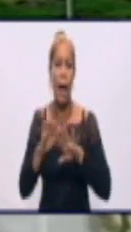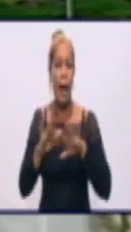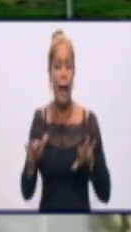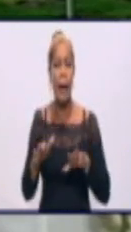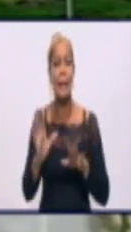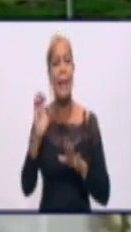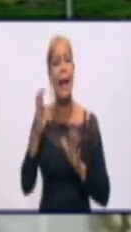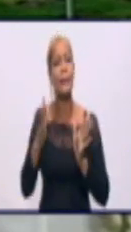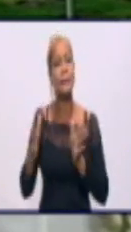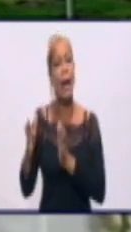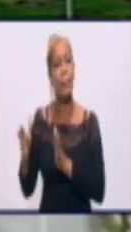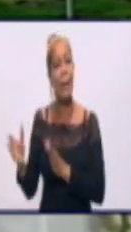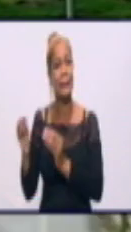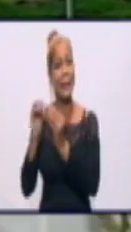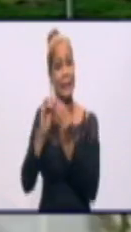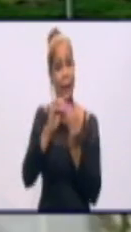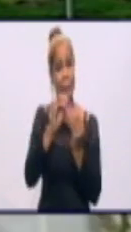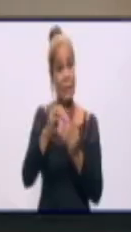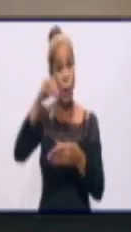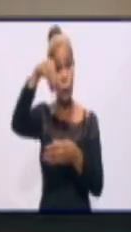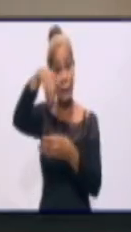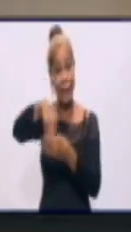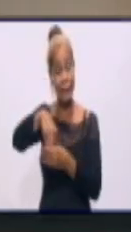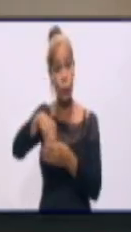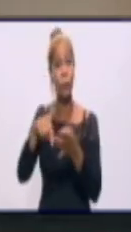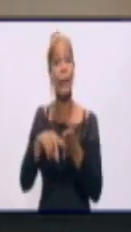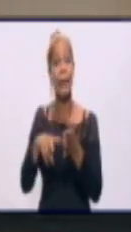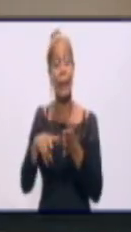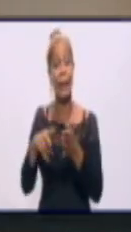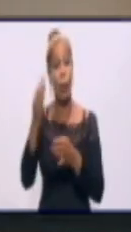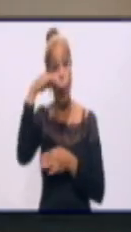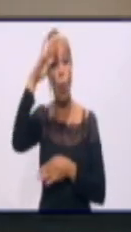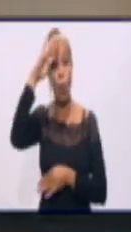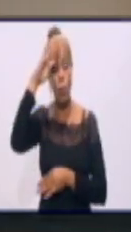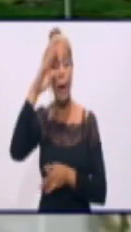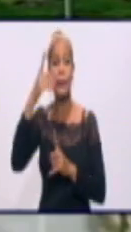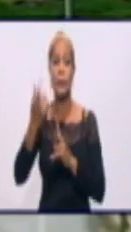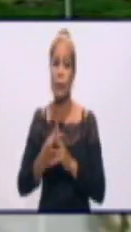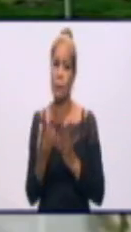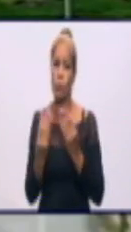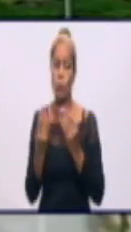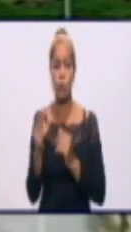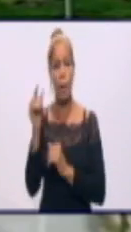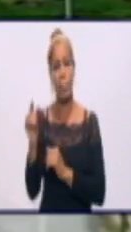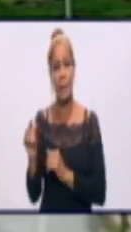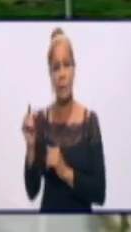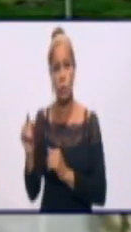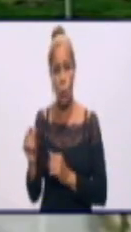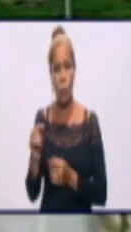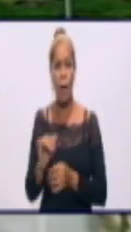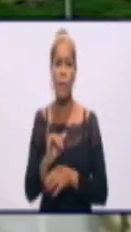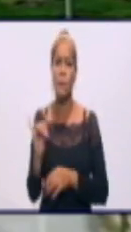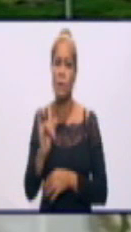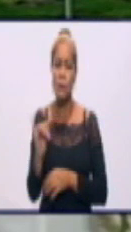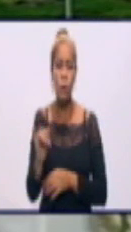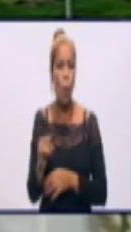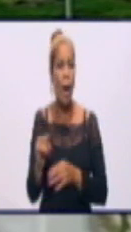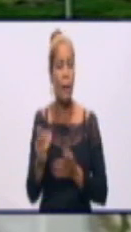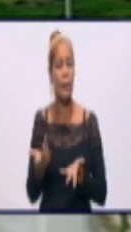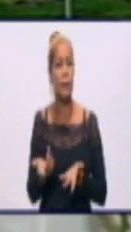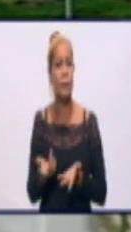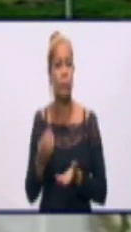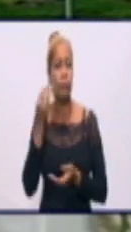fase de transmisión comunitaria de la enfermedad. Y muchas personas están hoy centrando todas las